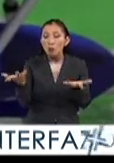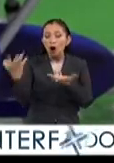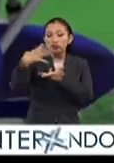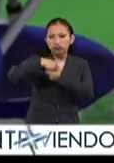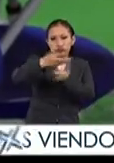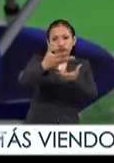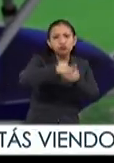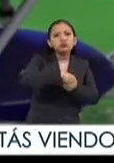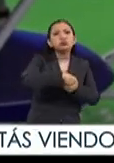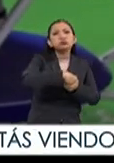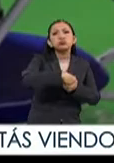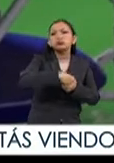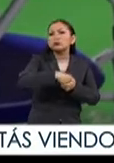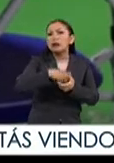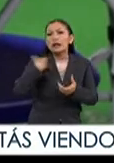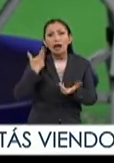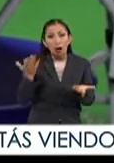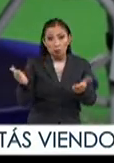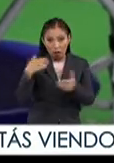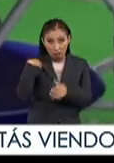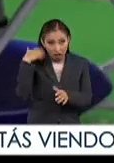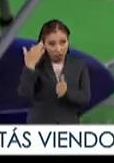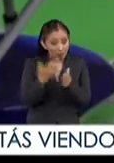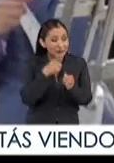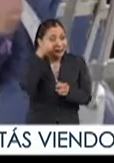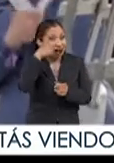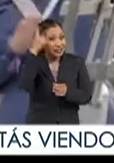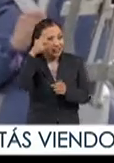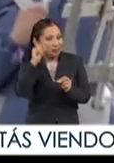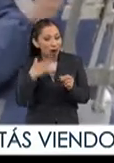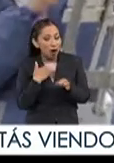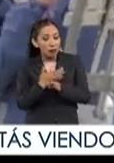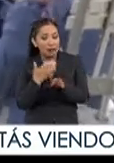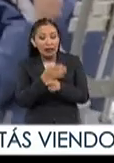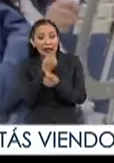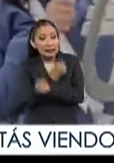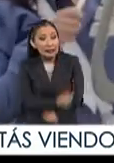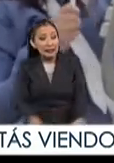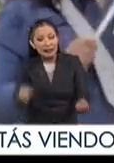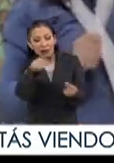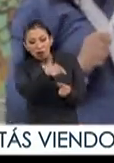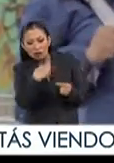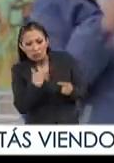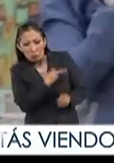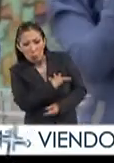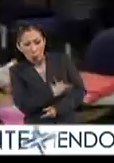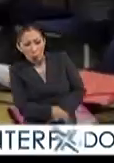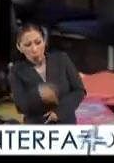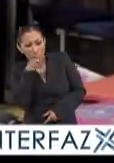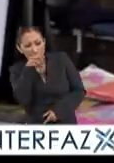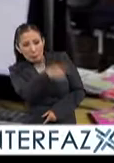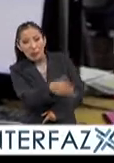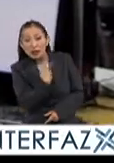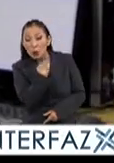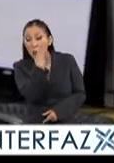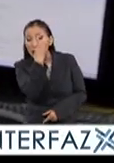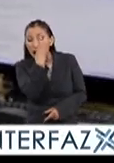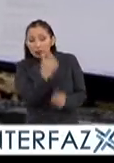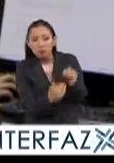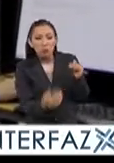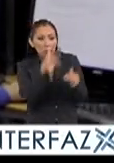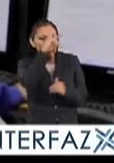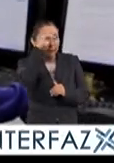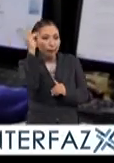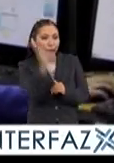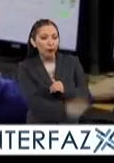inclusiva. El reto no es pequeño. Actualmente los menores de los hogares más pobres tienen hasta cuatro veces